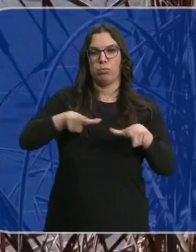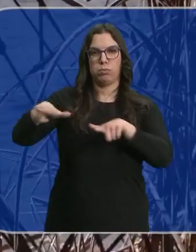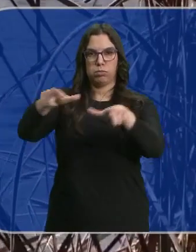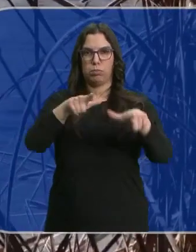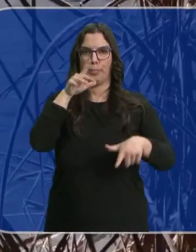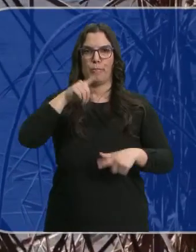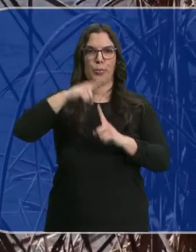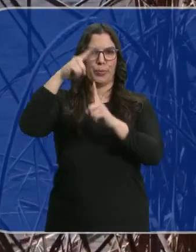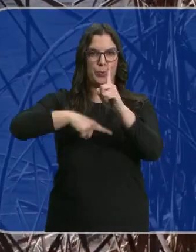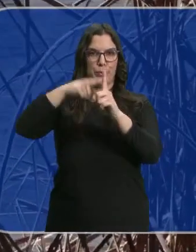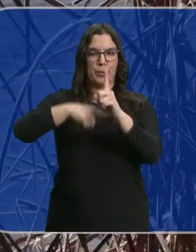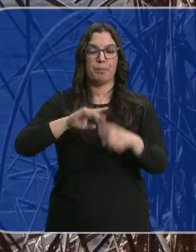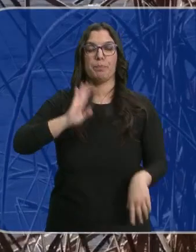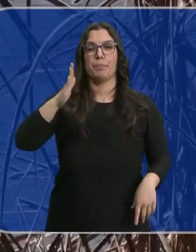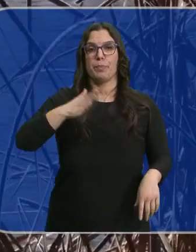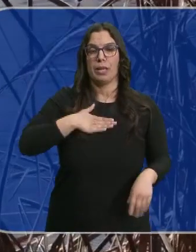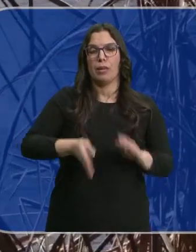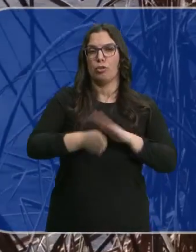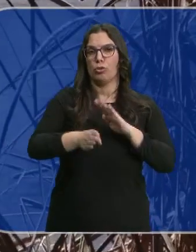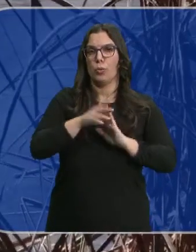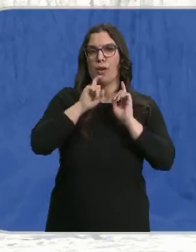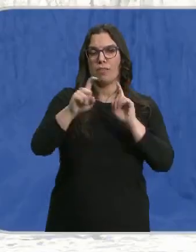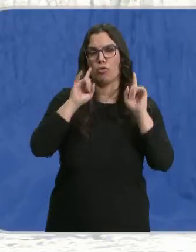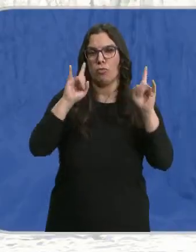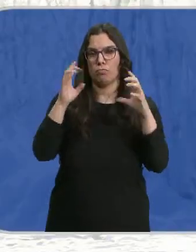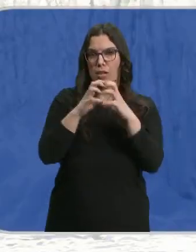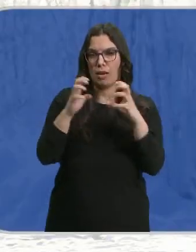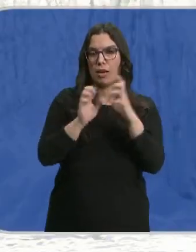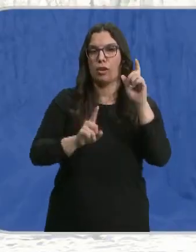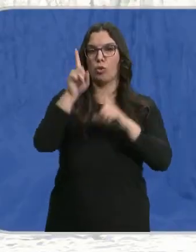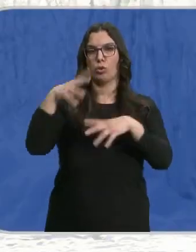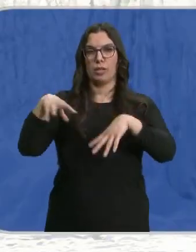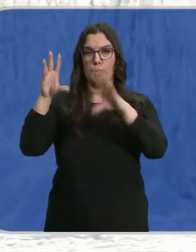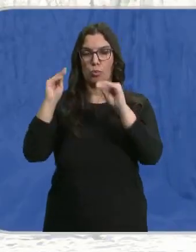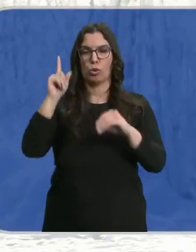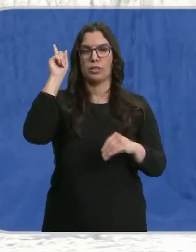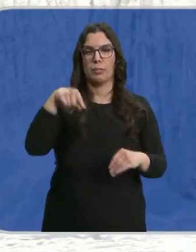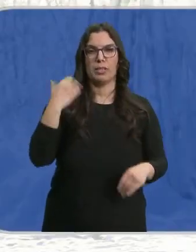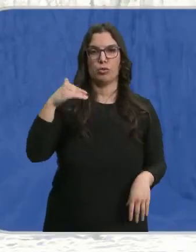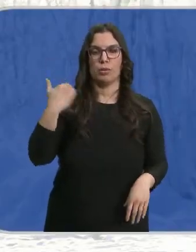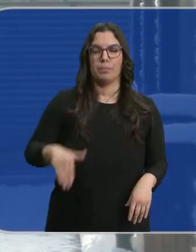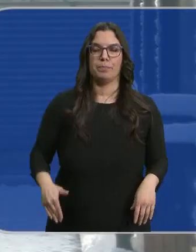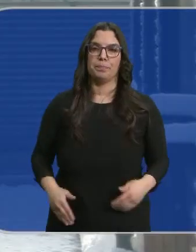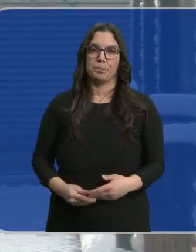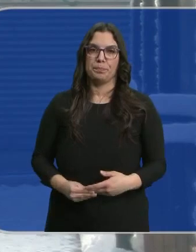las bajas temperaturas. De cara a mañana continúan los avisos naranjas en el norte de Burgos y de Soria.